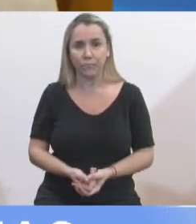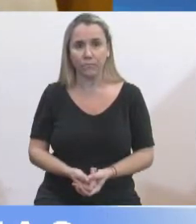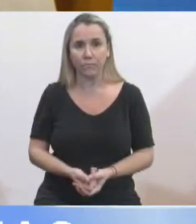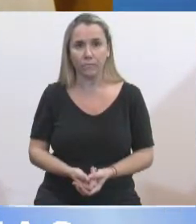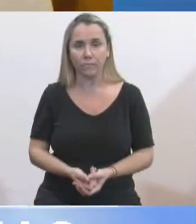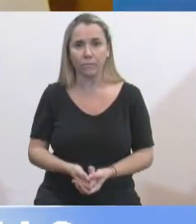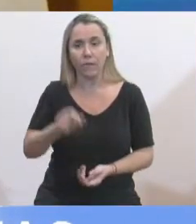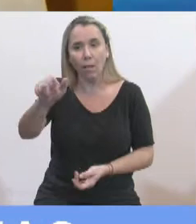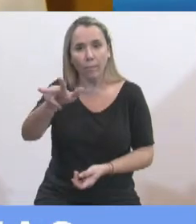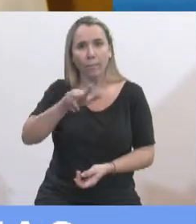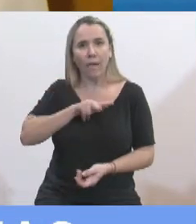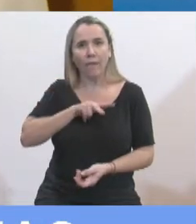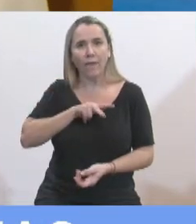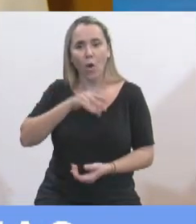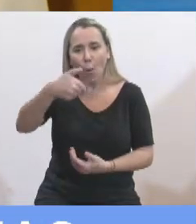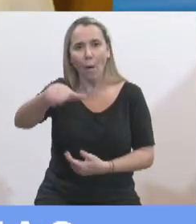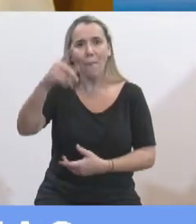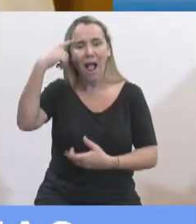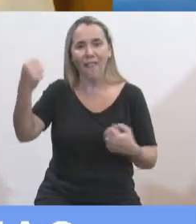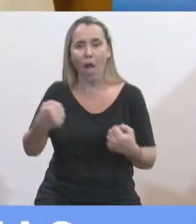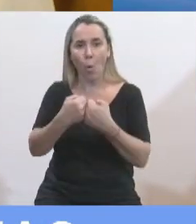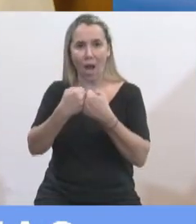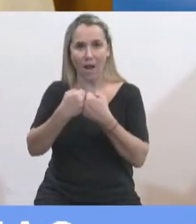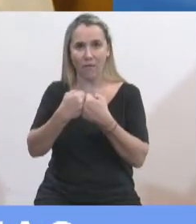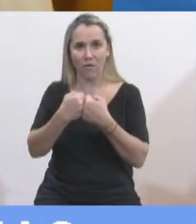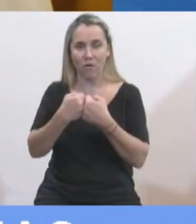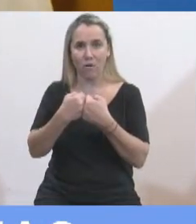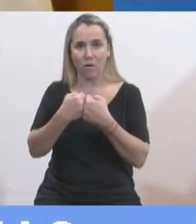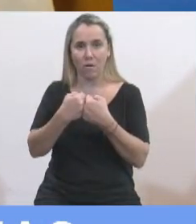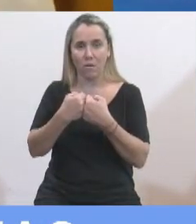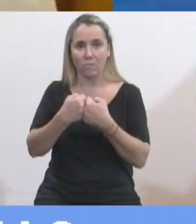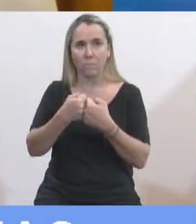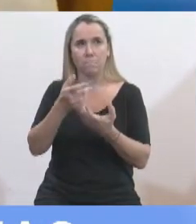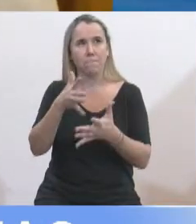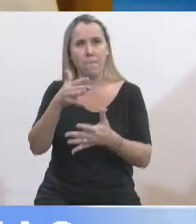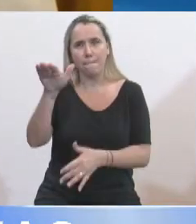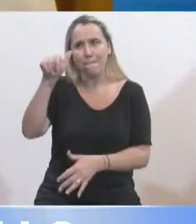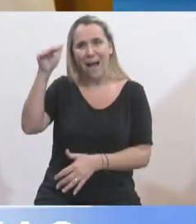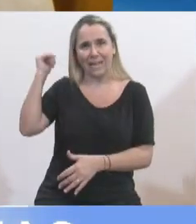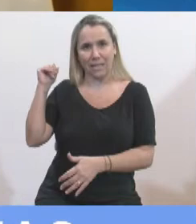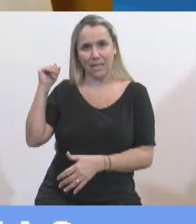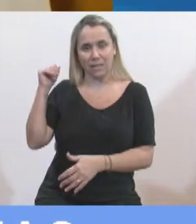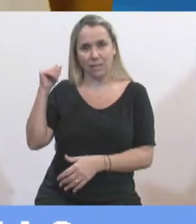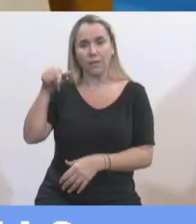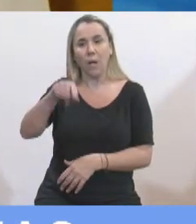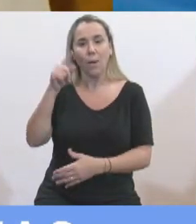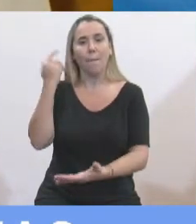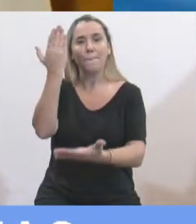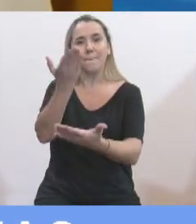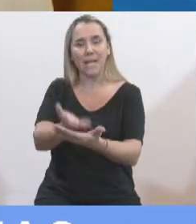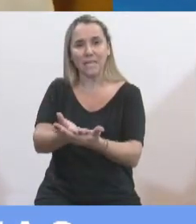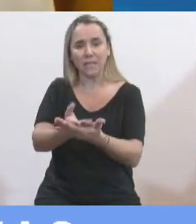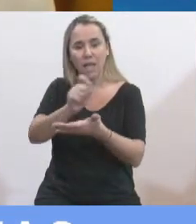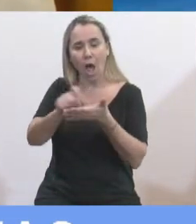y me dijo que se iban a poner de acuerdo, prácticamente eso fue el martes, y que iban a presentar